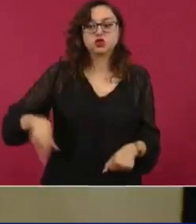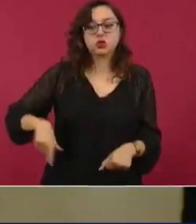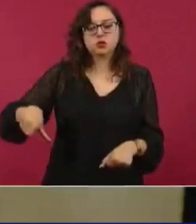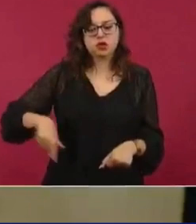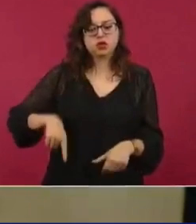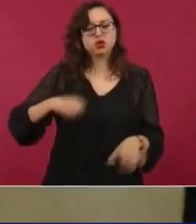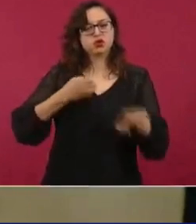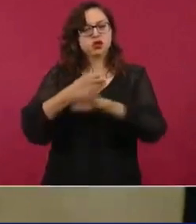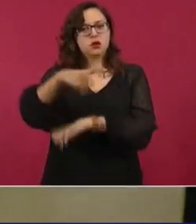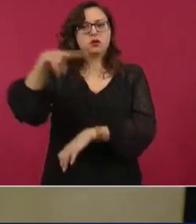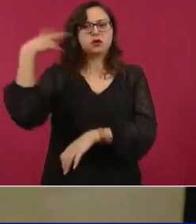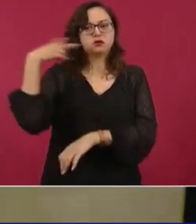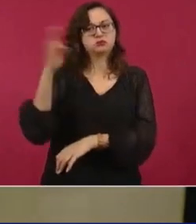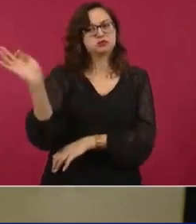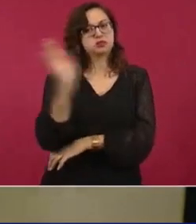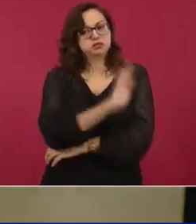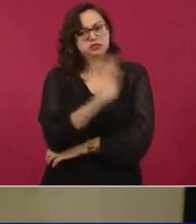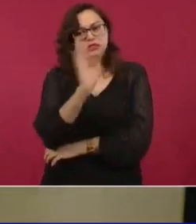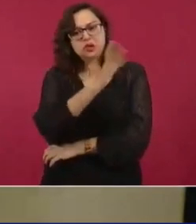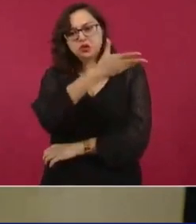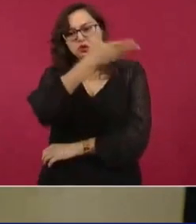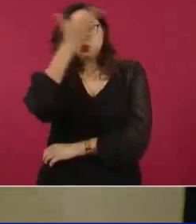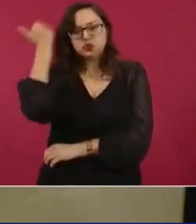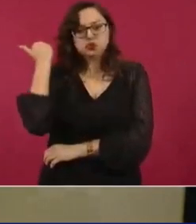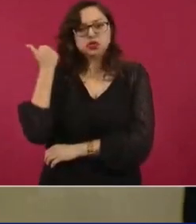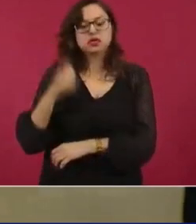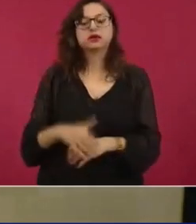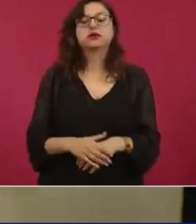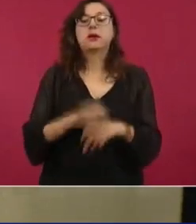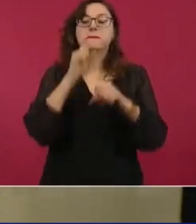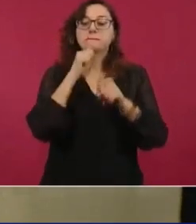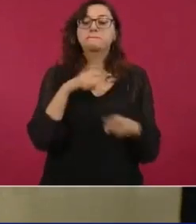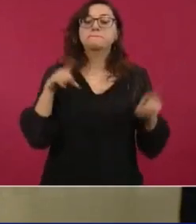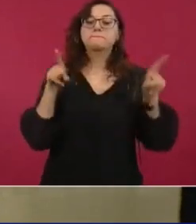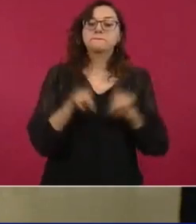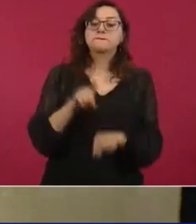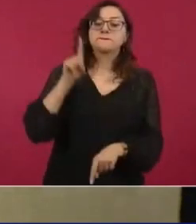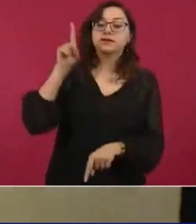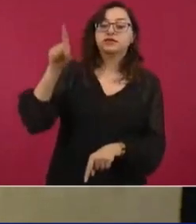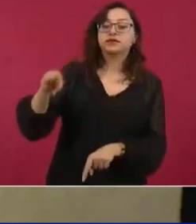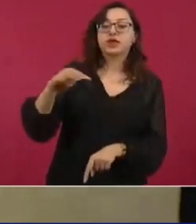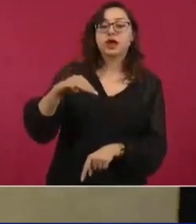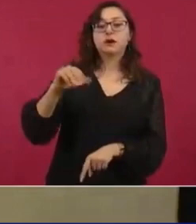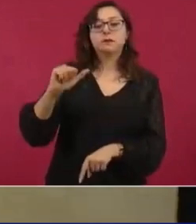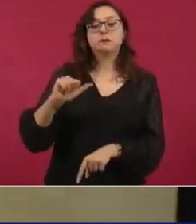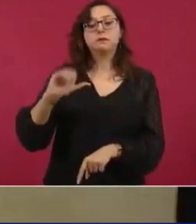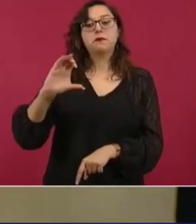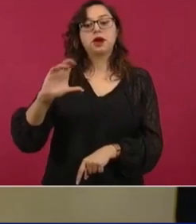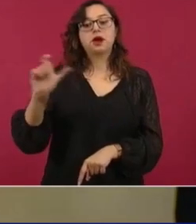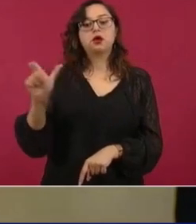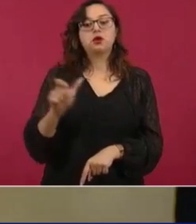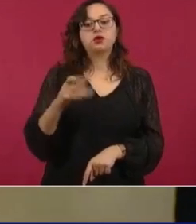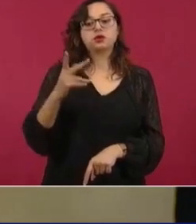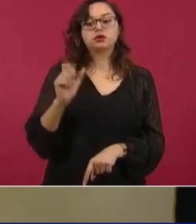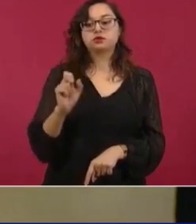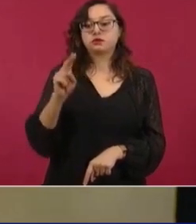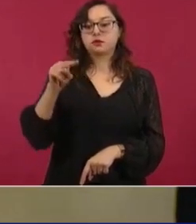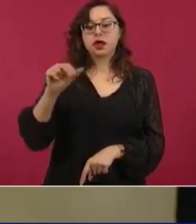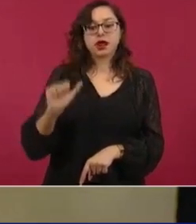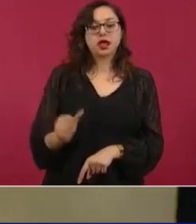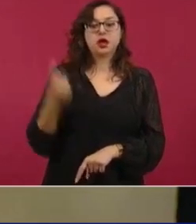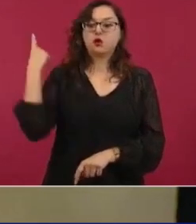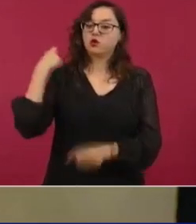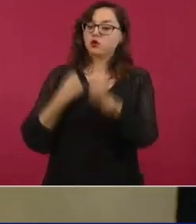enterado. Por cierto, en Mascuspana esta misma empresa quedó muy mal el año